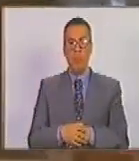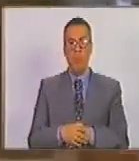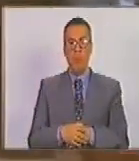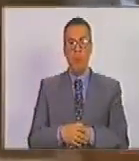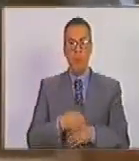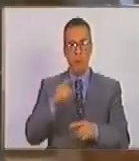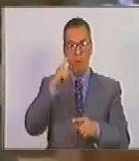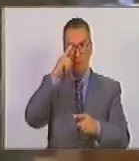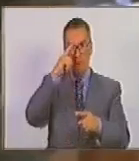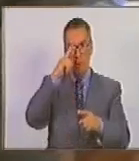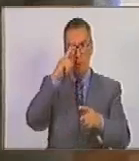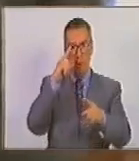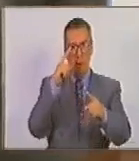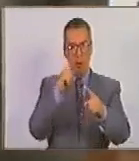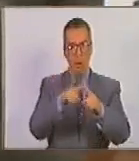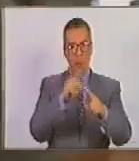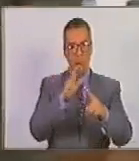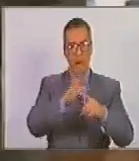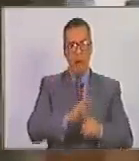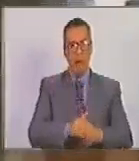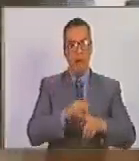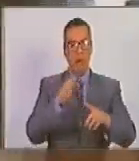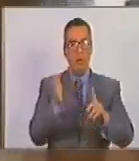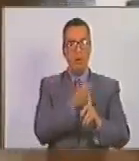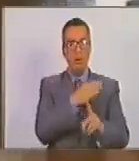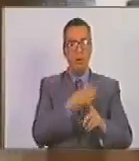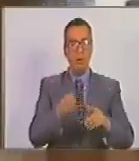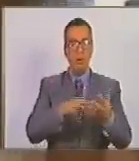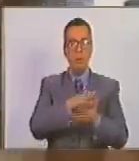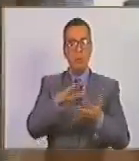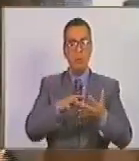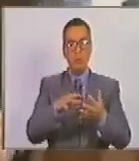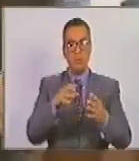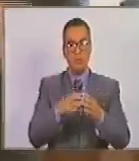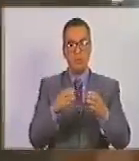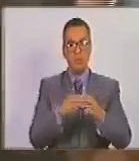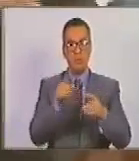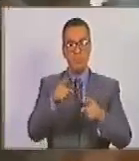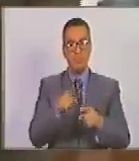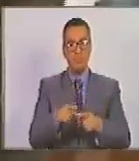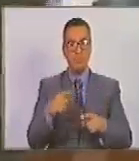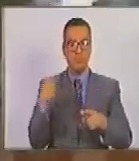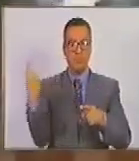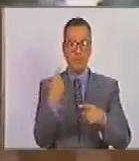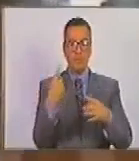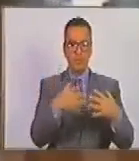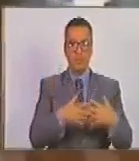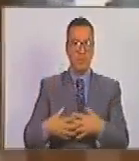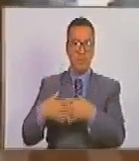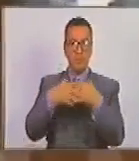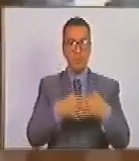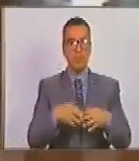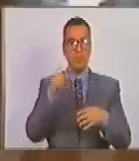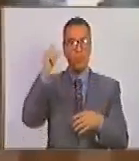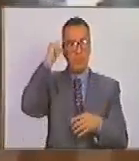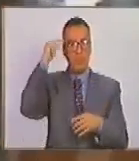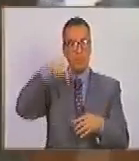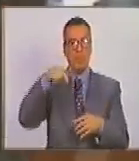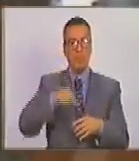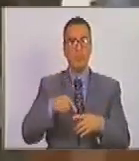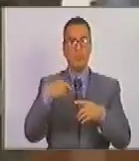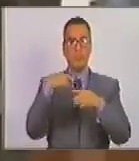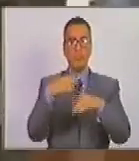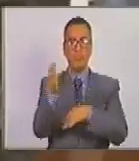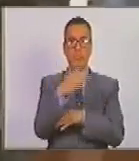objetado que se ha visto violentado ante la más infame Imperio Norteamericano, hoy levanta sus